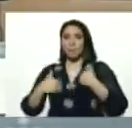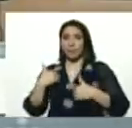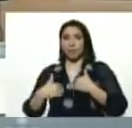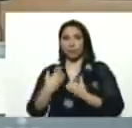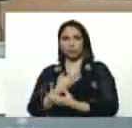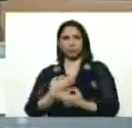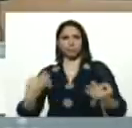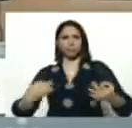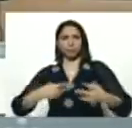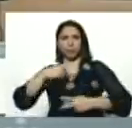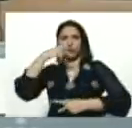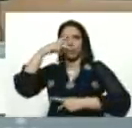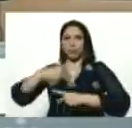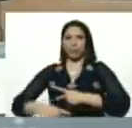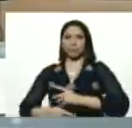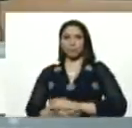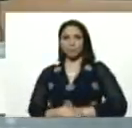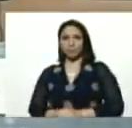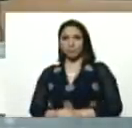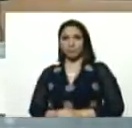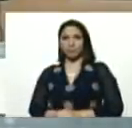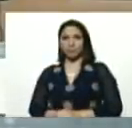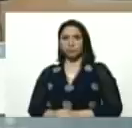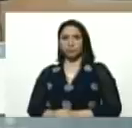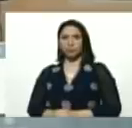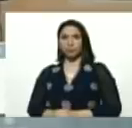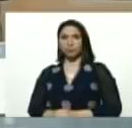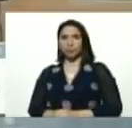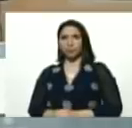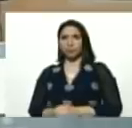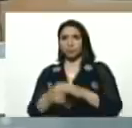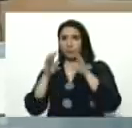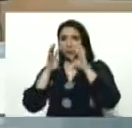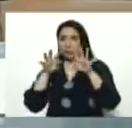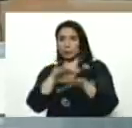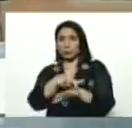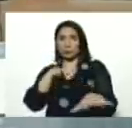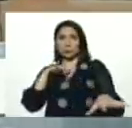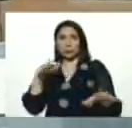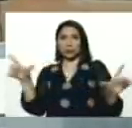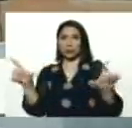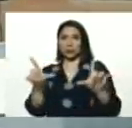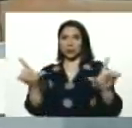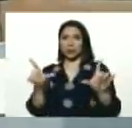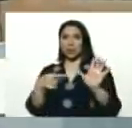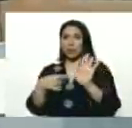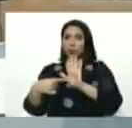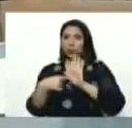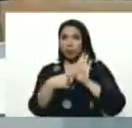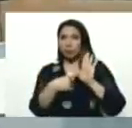programa, un programa de mayor sintonía, de la televisión venezolana, demostrado,